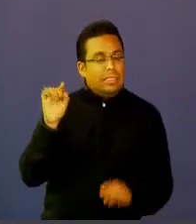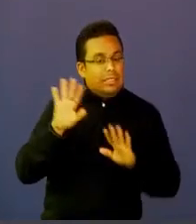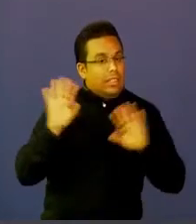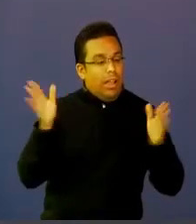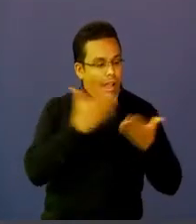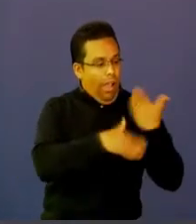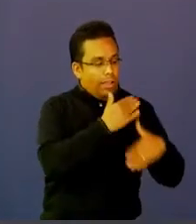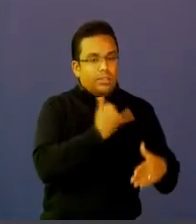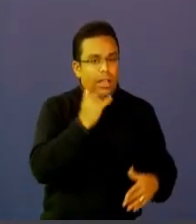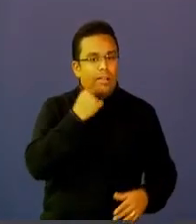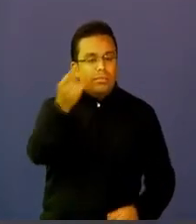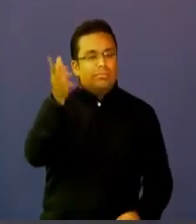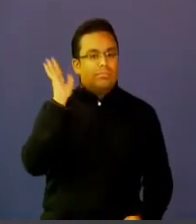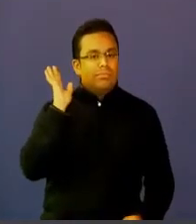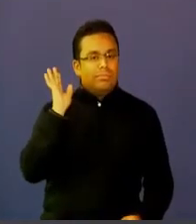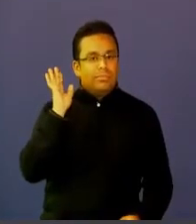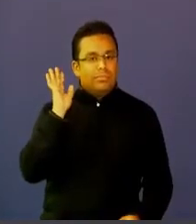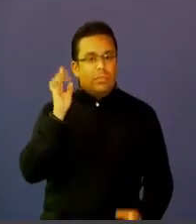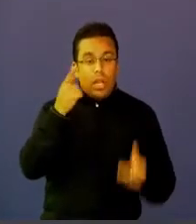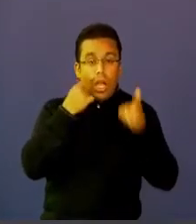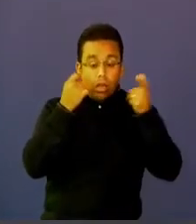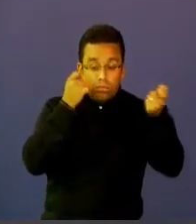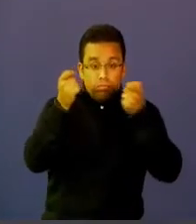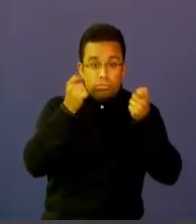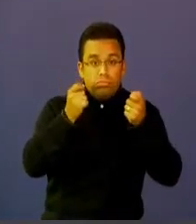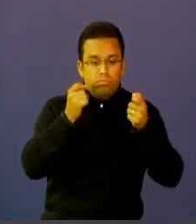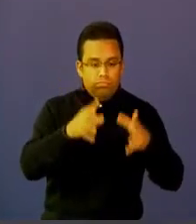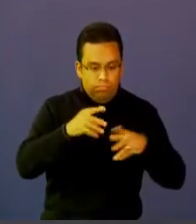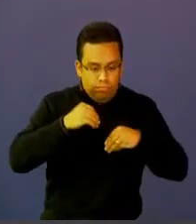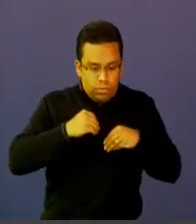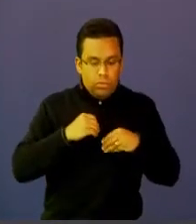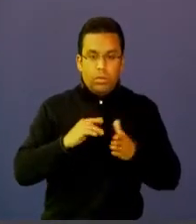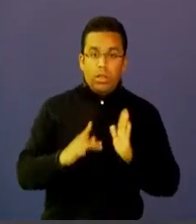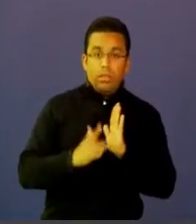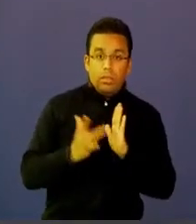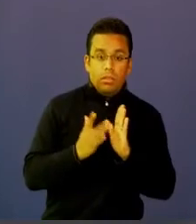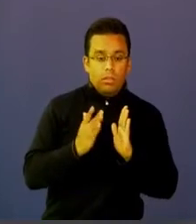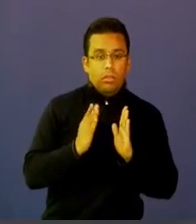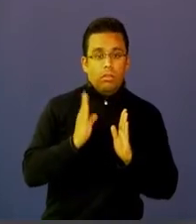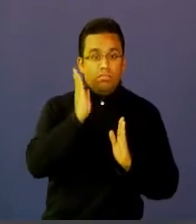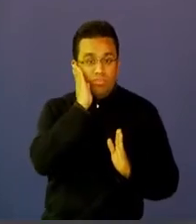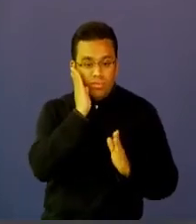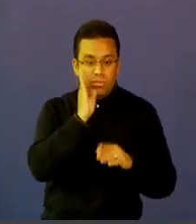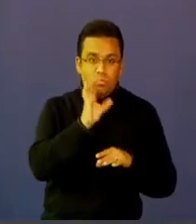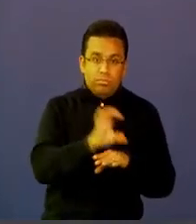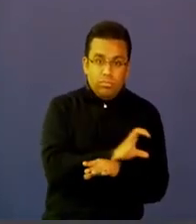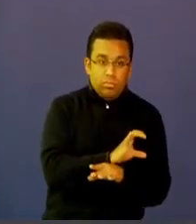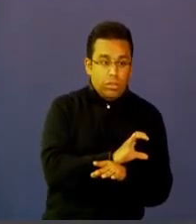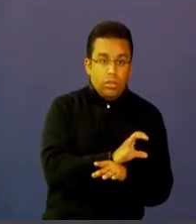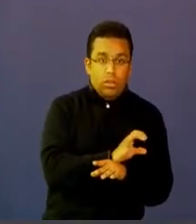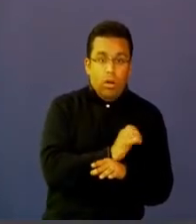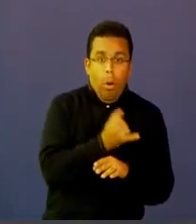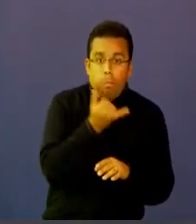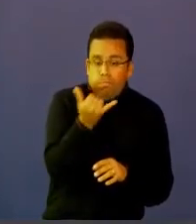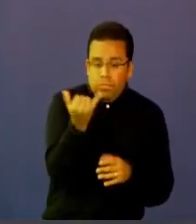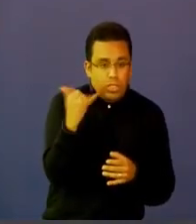dicho o sea realmente la estrategia para lograr una apropiación efectiva de la tecnología ya está demostrada científicamente